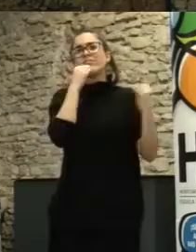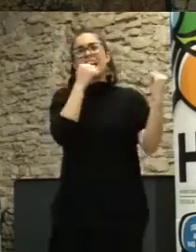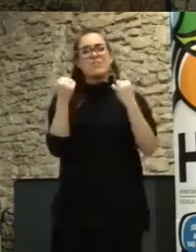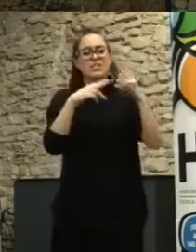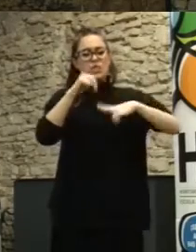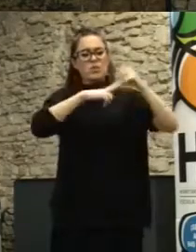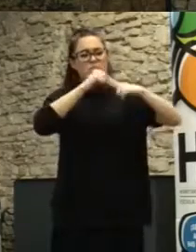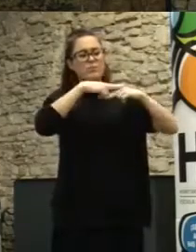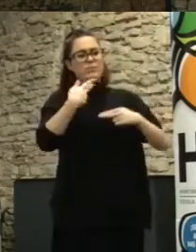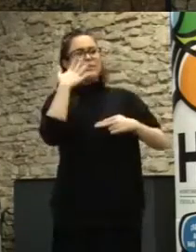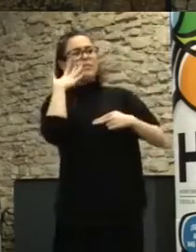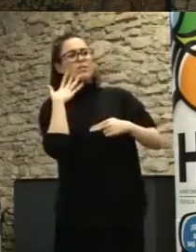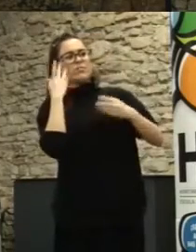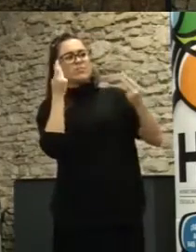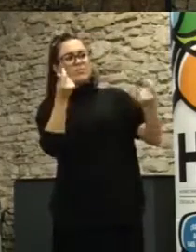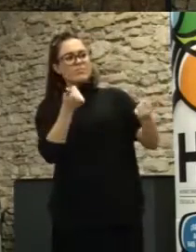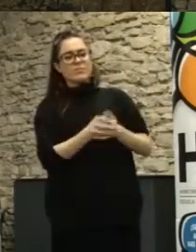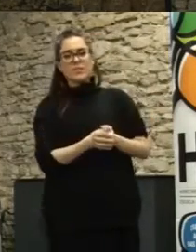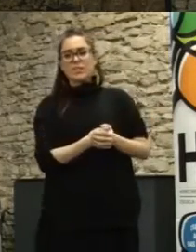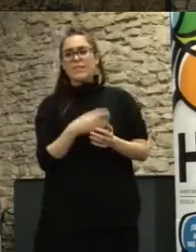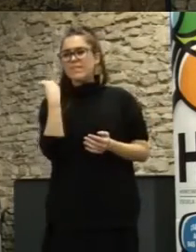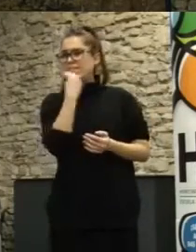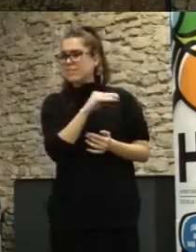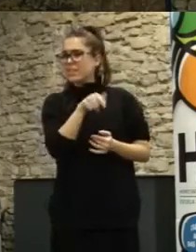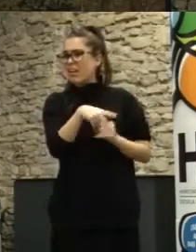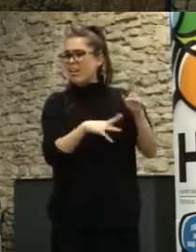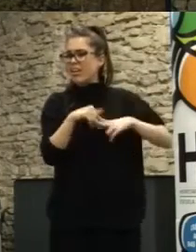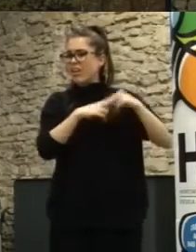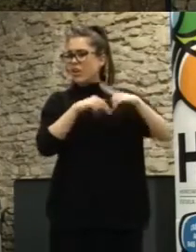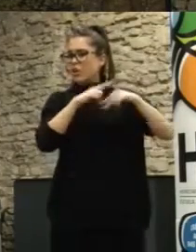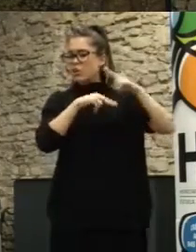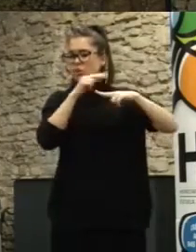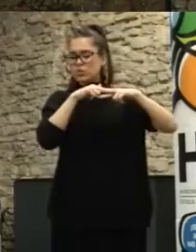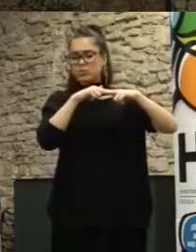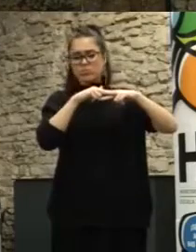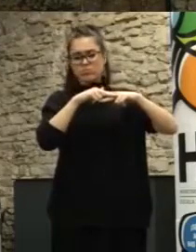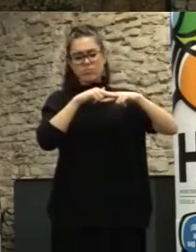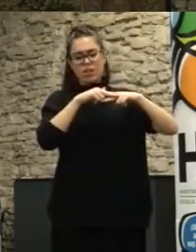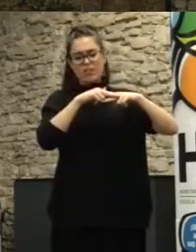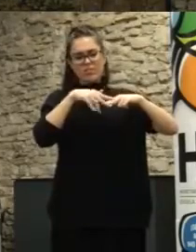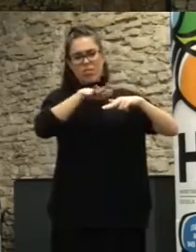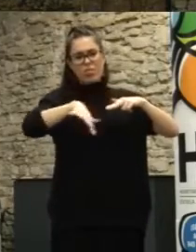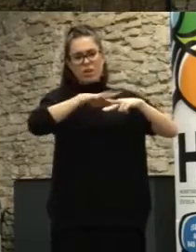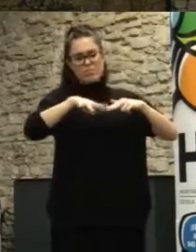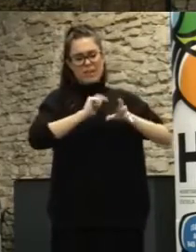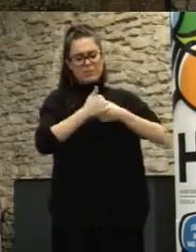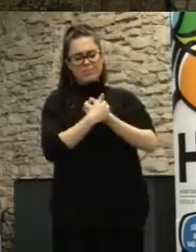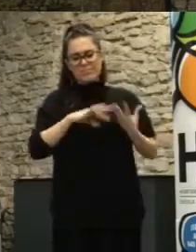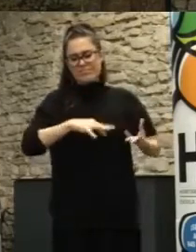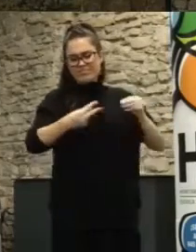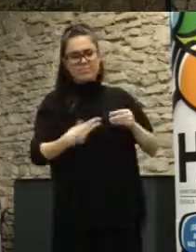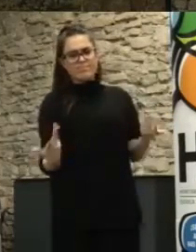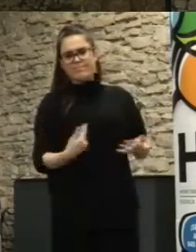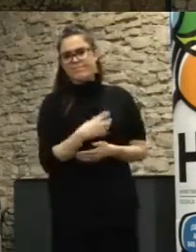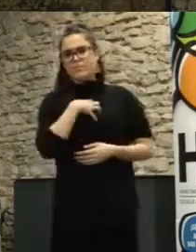tradicionales etcétera crear espacios adecuados para la innovación incluso en ayuntamientos como Vitoria